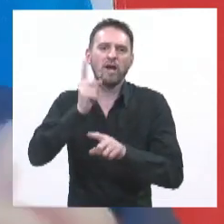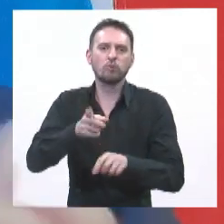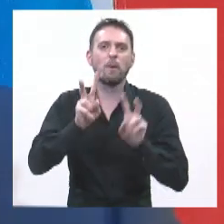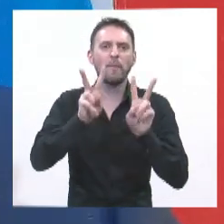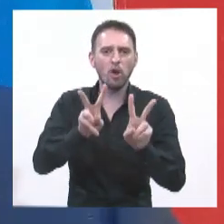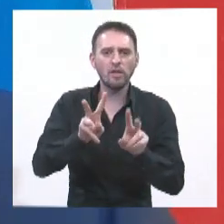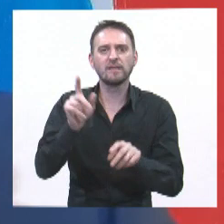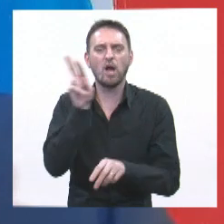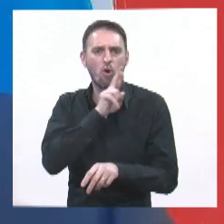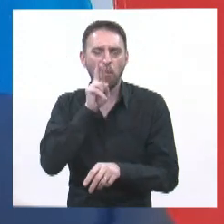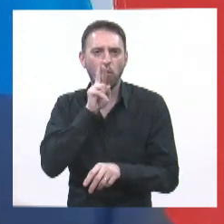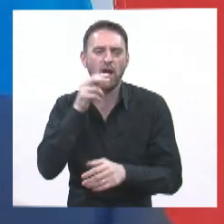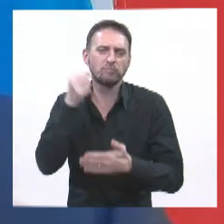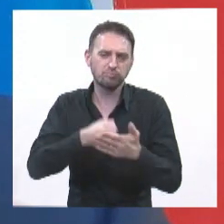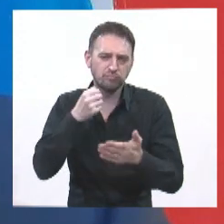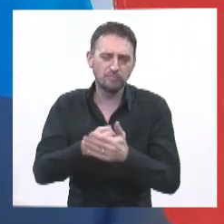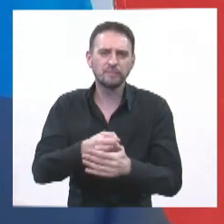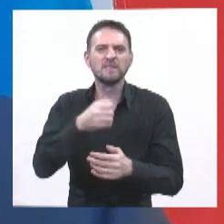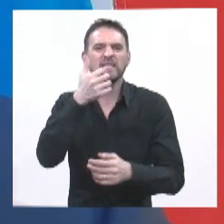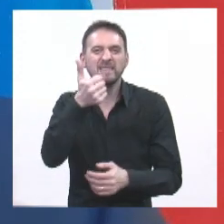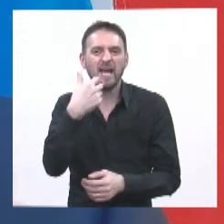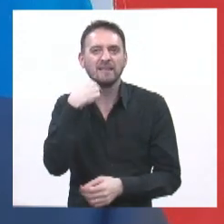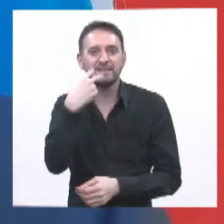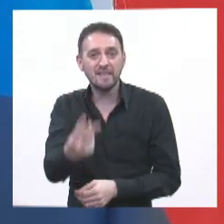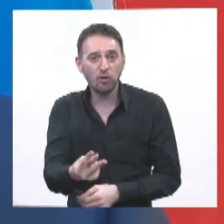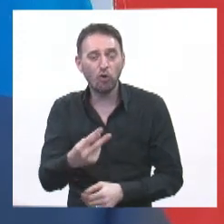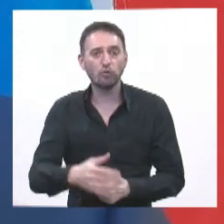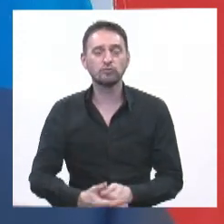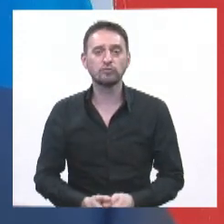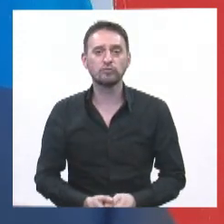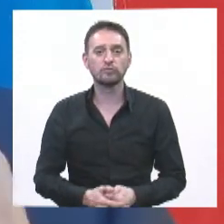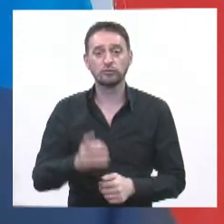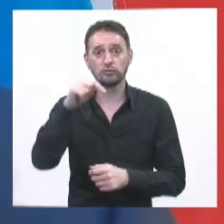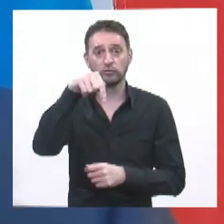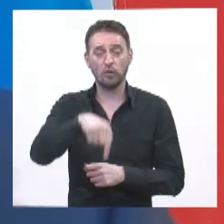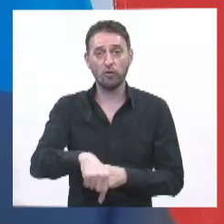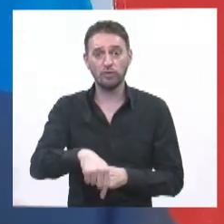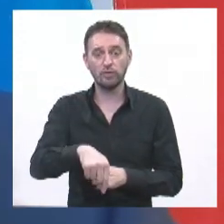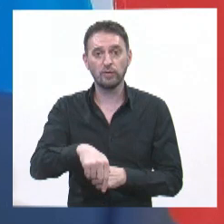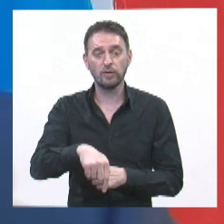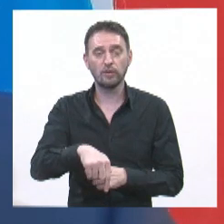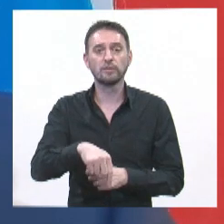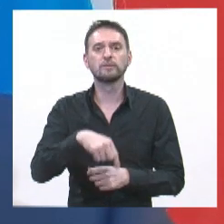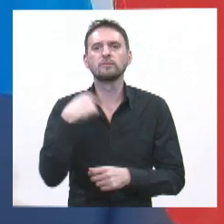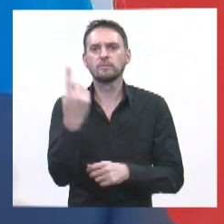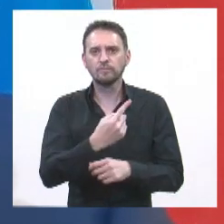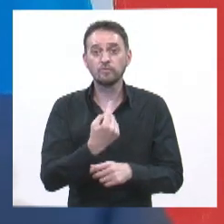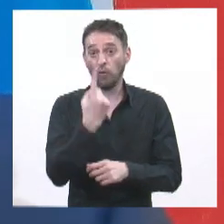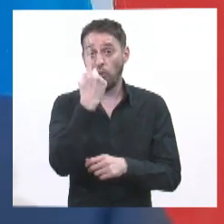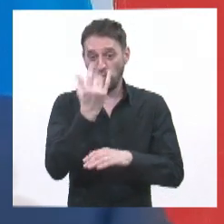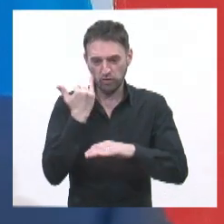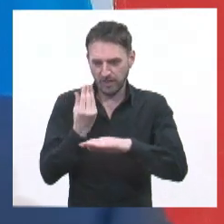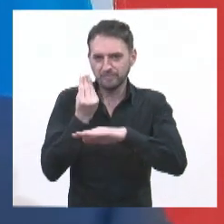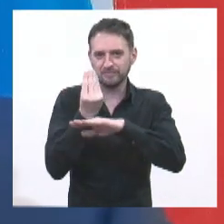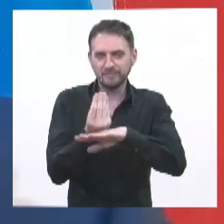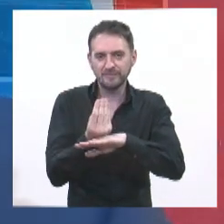tuvo sus seis hijos, que hoy nos representa uno de ellos en